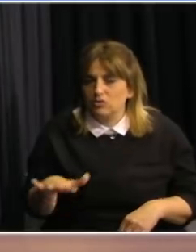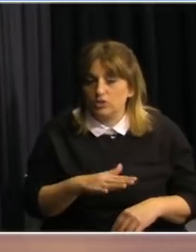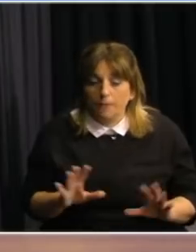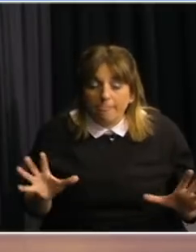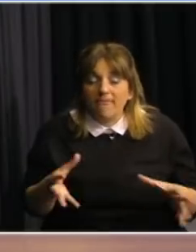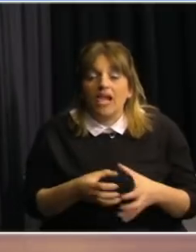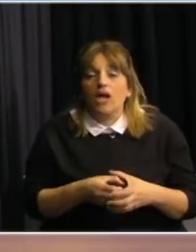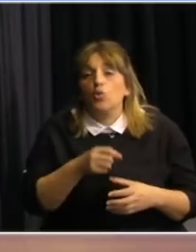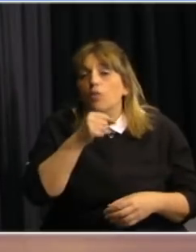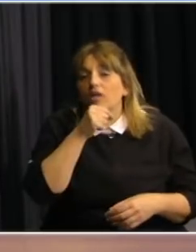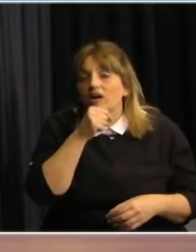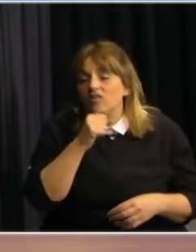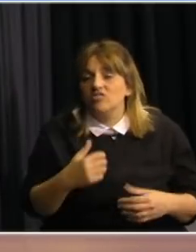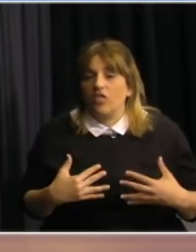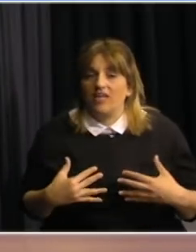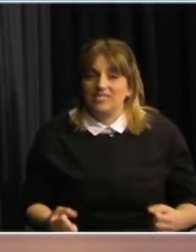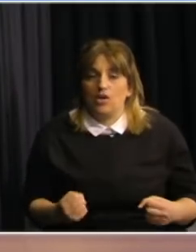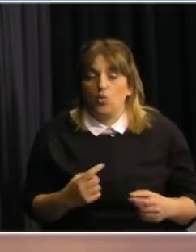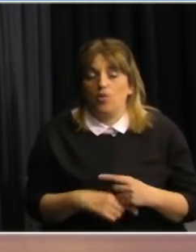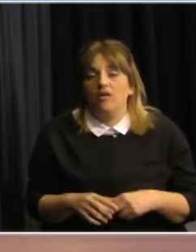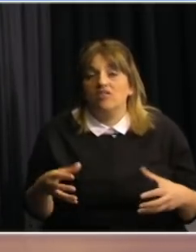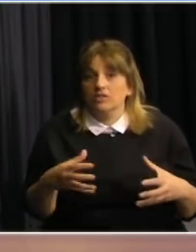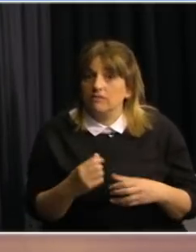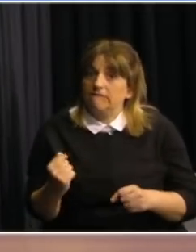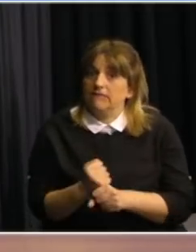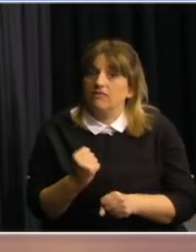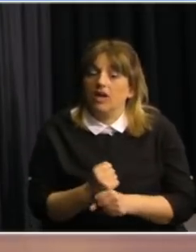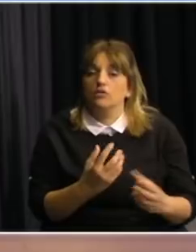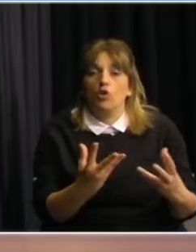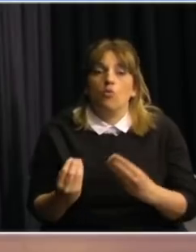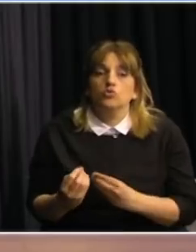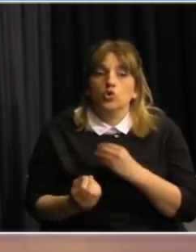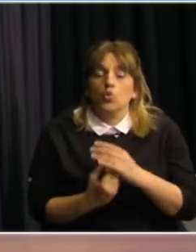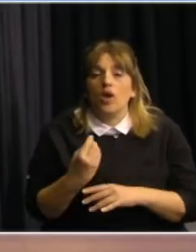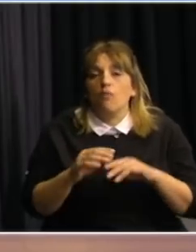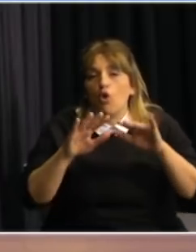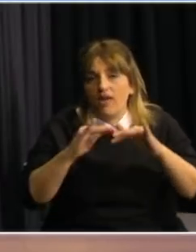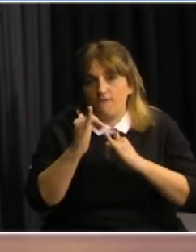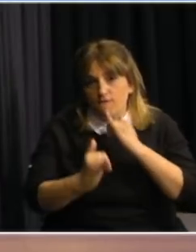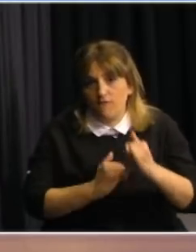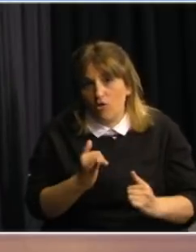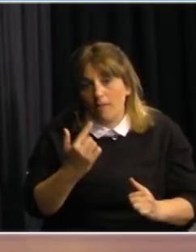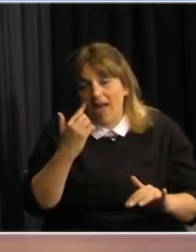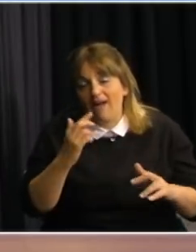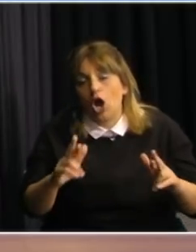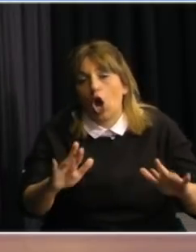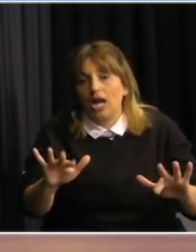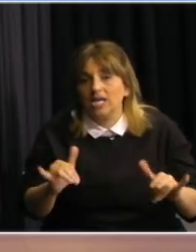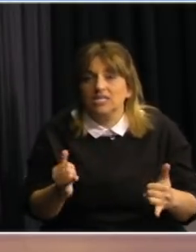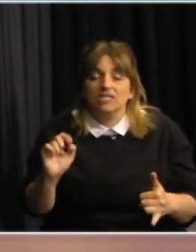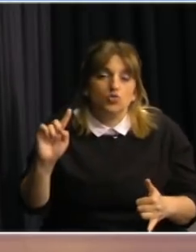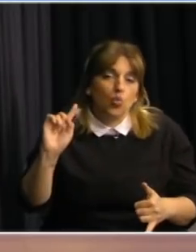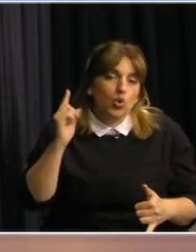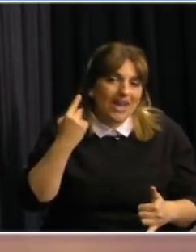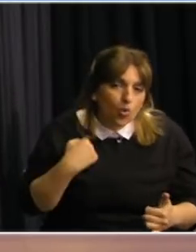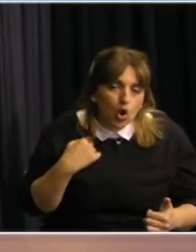grupo de adultos de salud del GACH se está trabajando mucho en la generación de un nuevo informe que esperemos esté pronto y del área de psiquiatría y neurología en